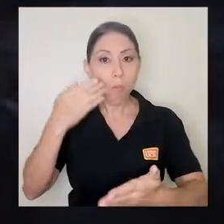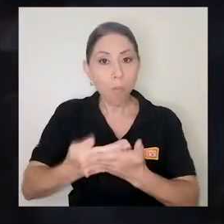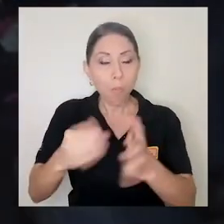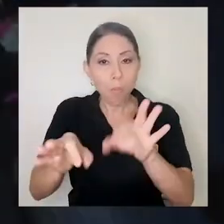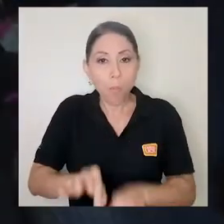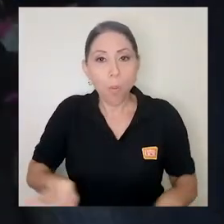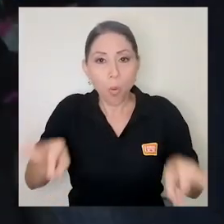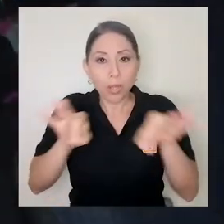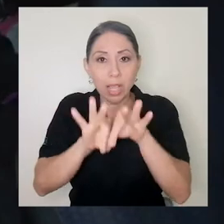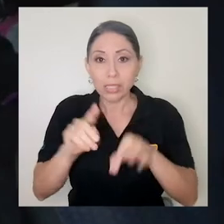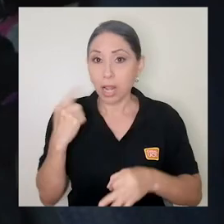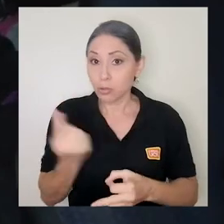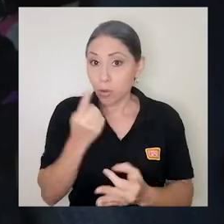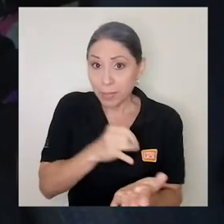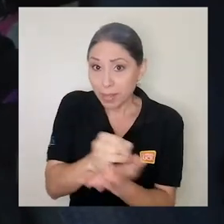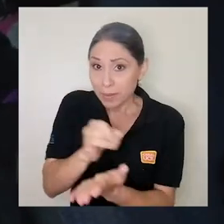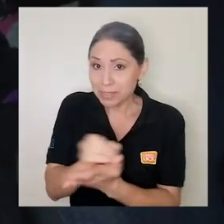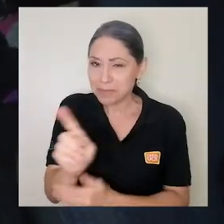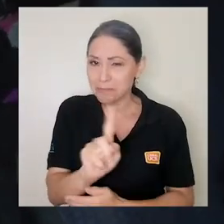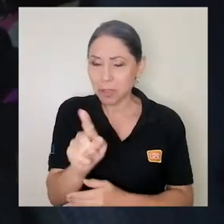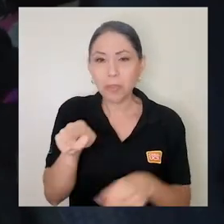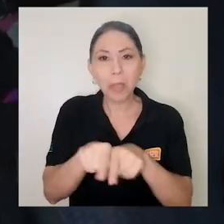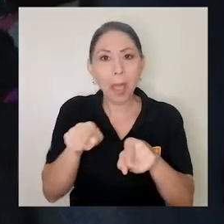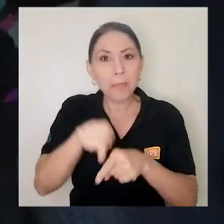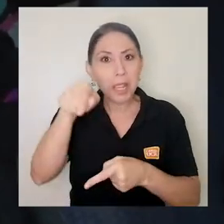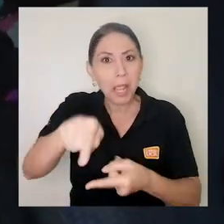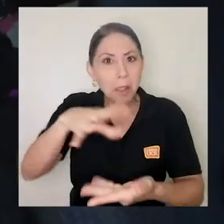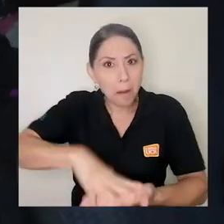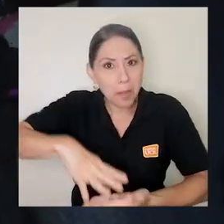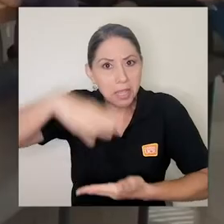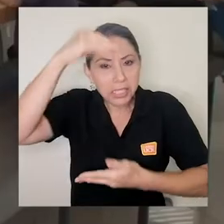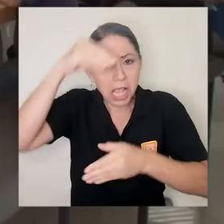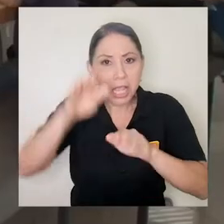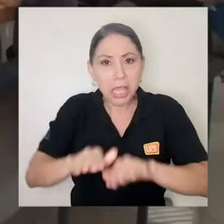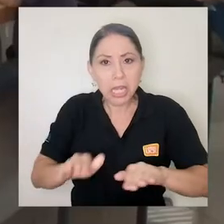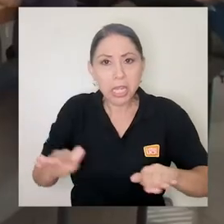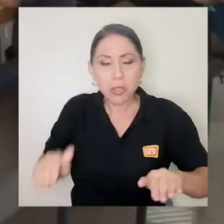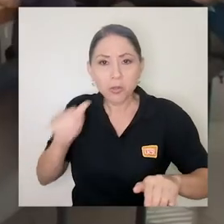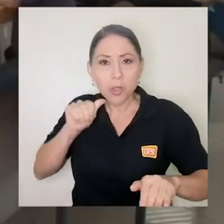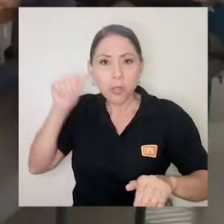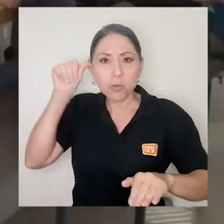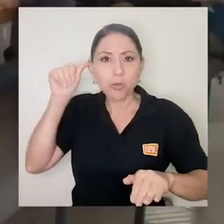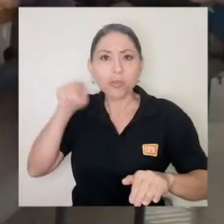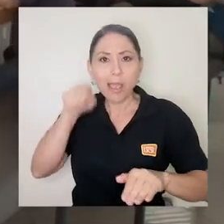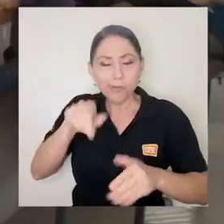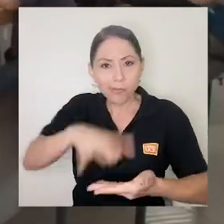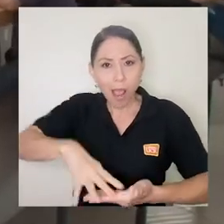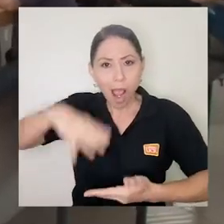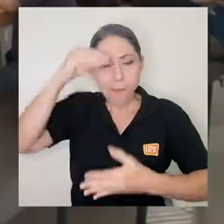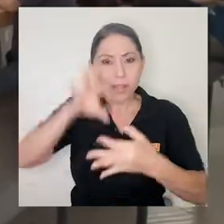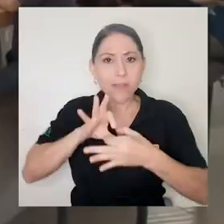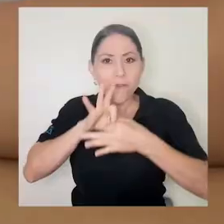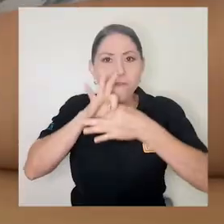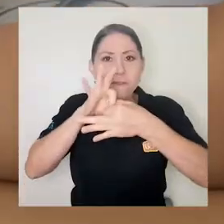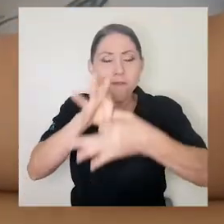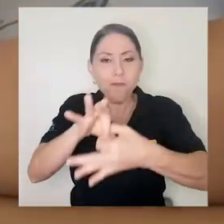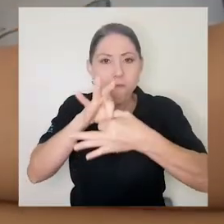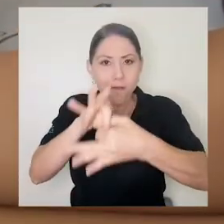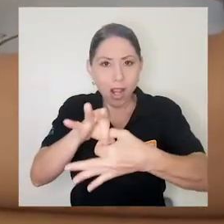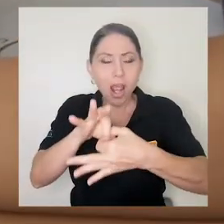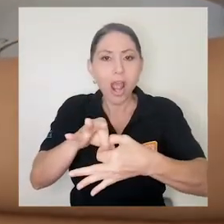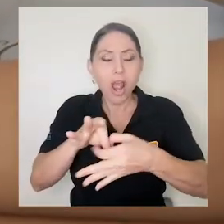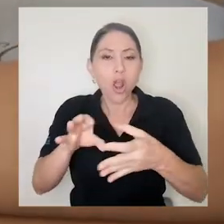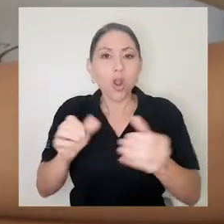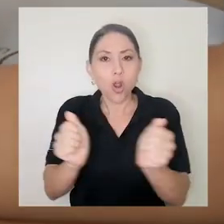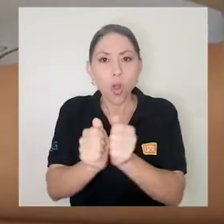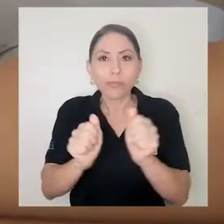investigación sino como espacio para el aprendizaje de grandes y niños sobre temas relacionados a la astronomía ha